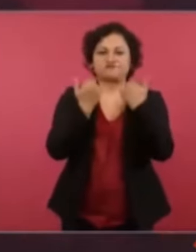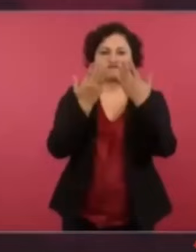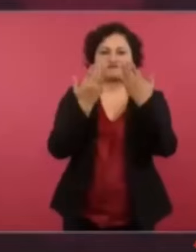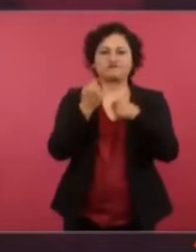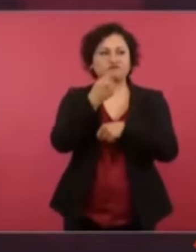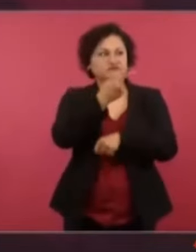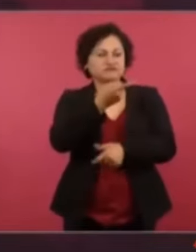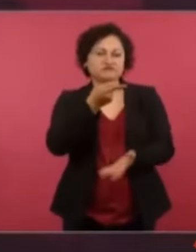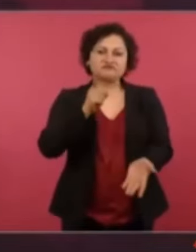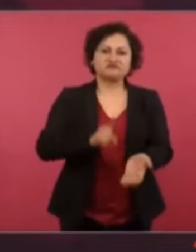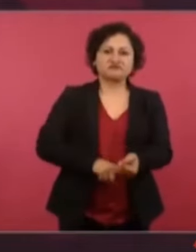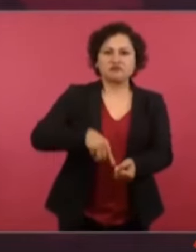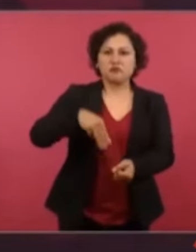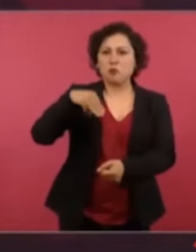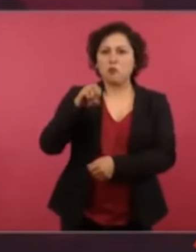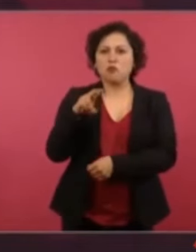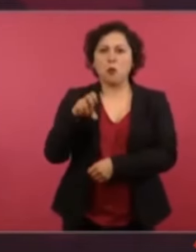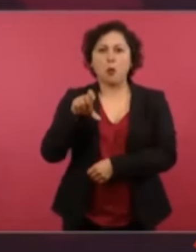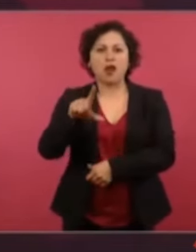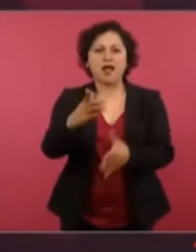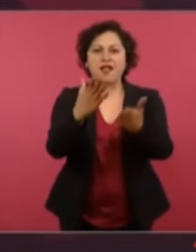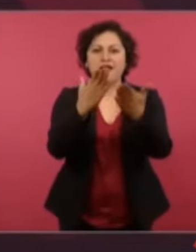de ninguna índole.